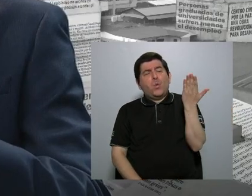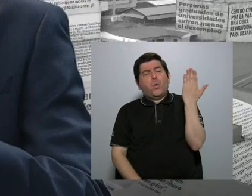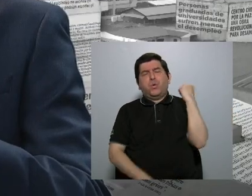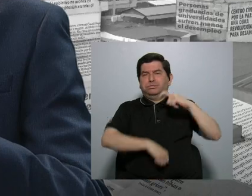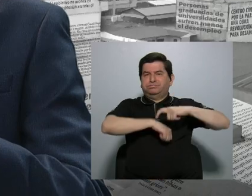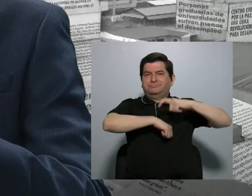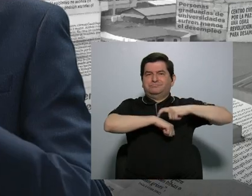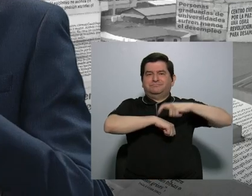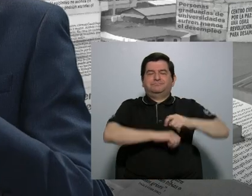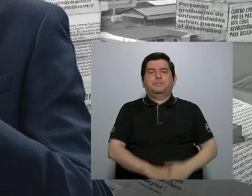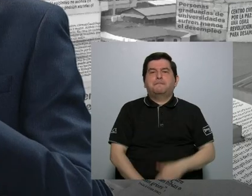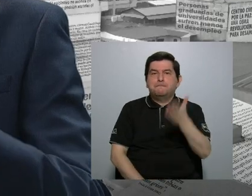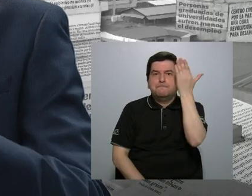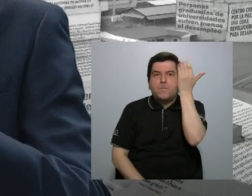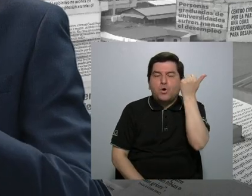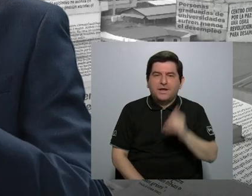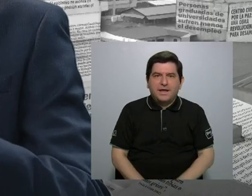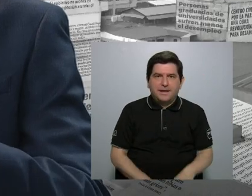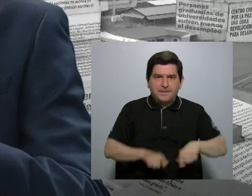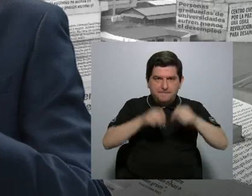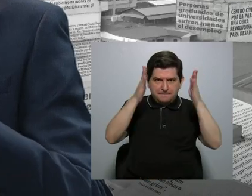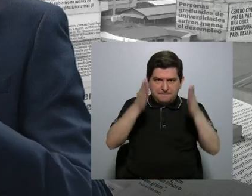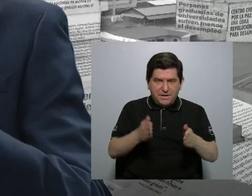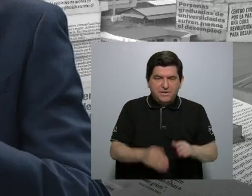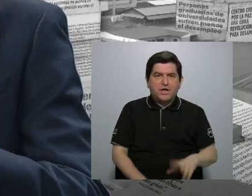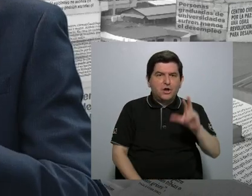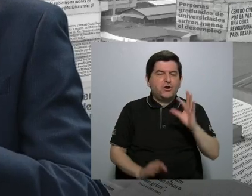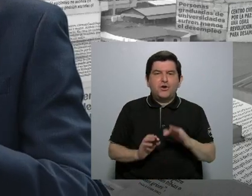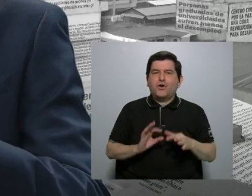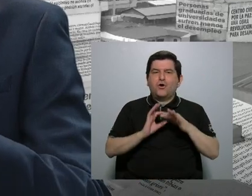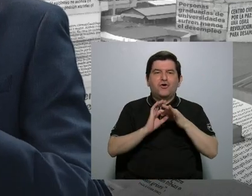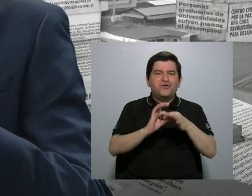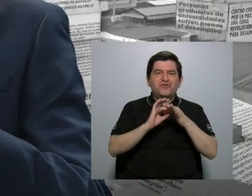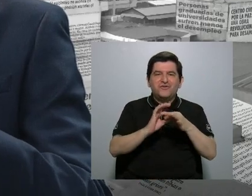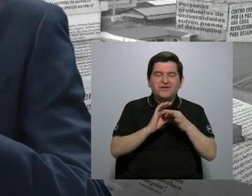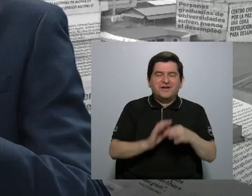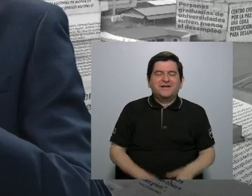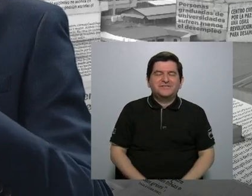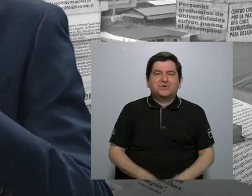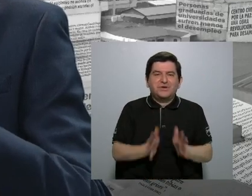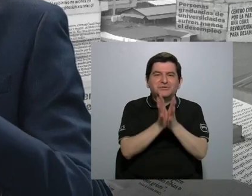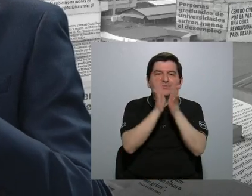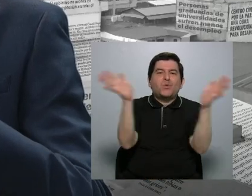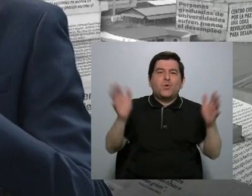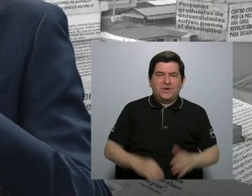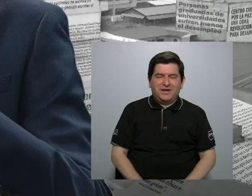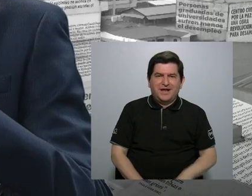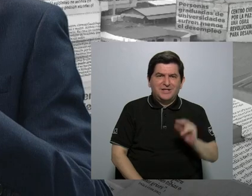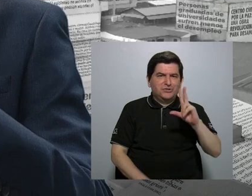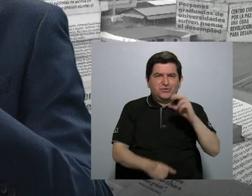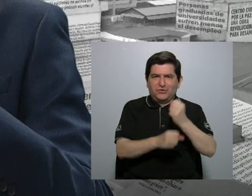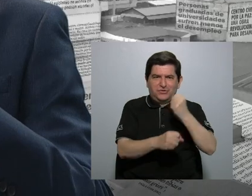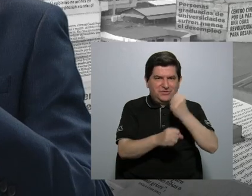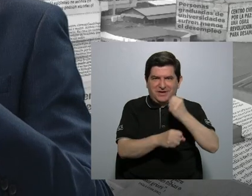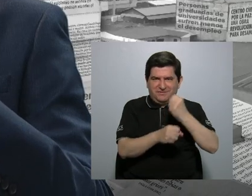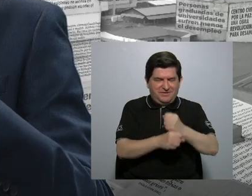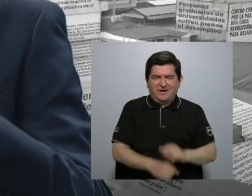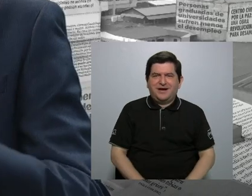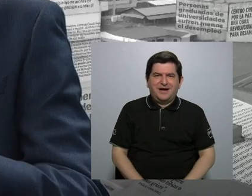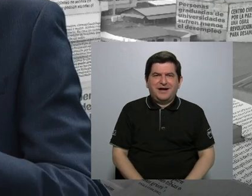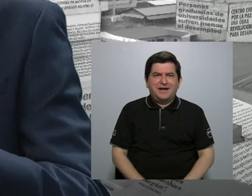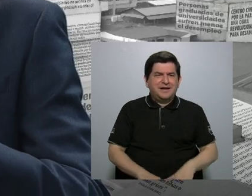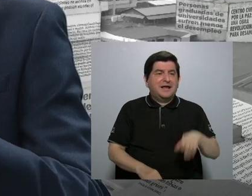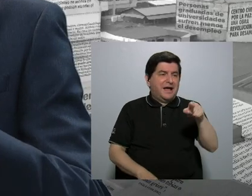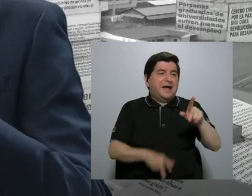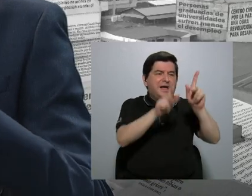atrás. ¿Por qué? Porque los periodistas no somos relacionistas públicos. Los periodistas no trabajamos para la